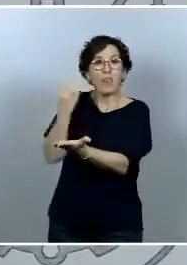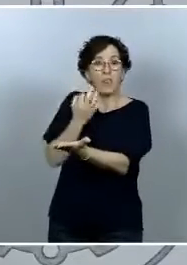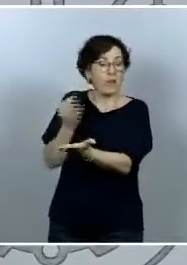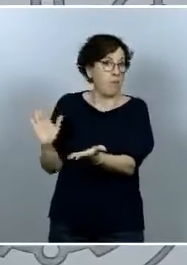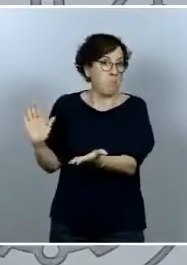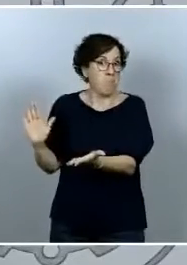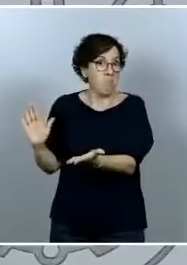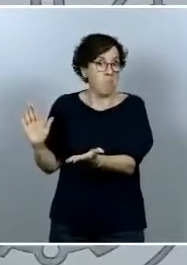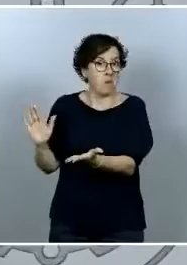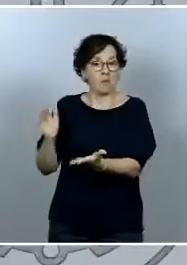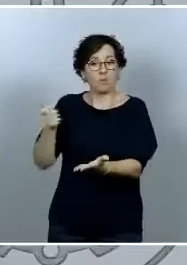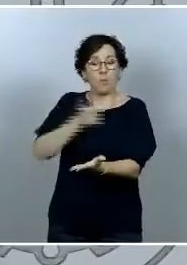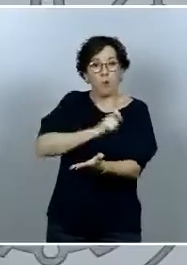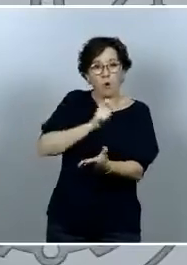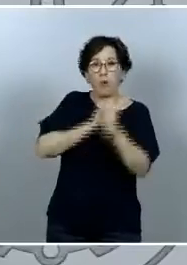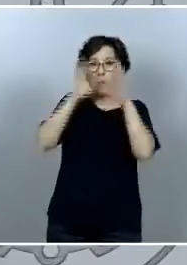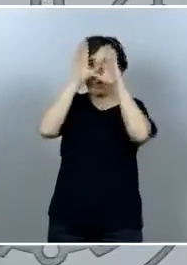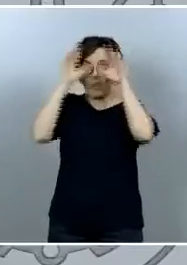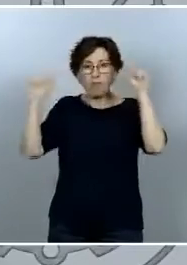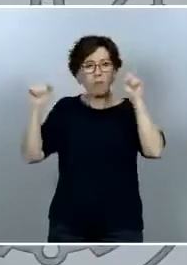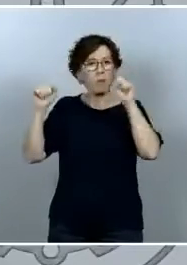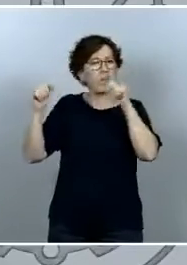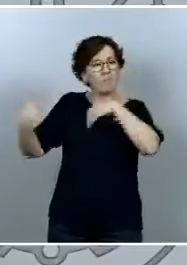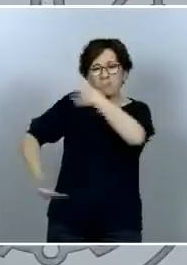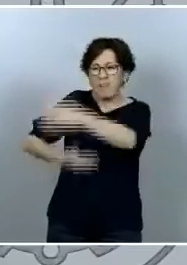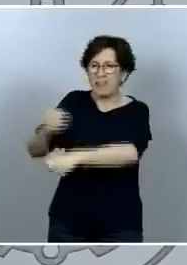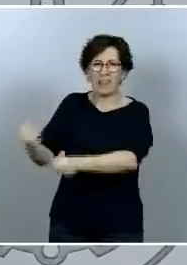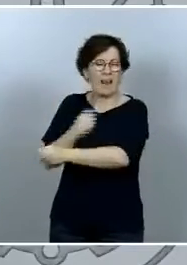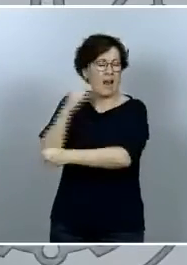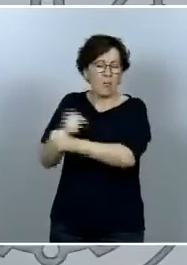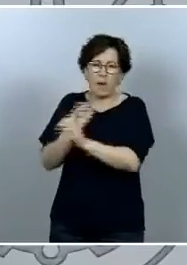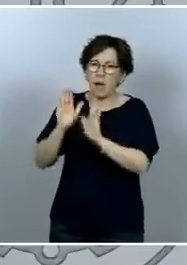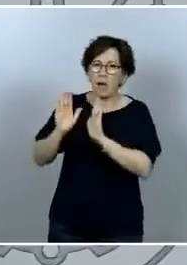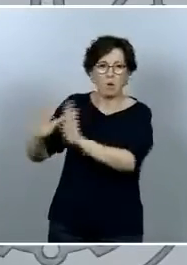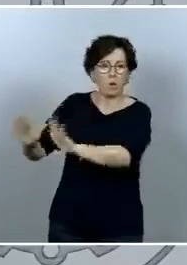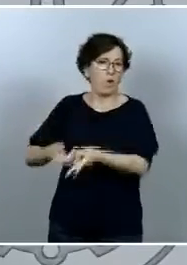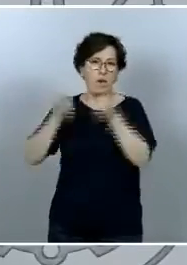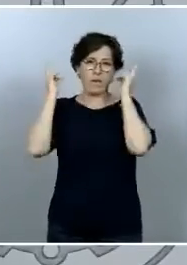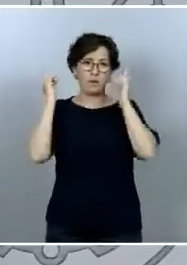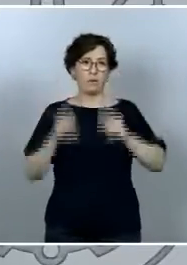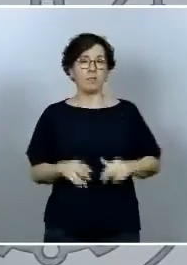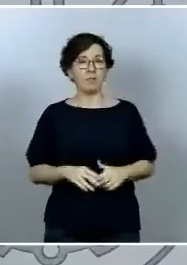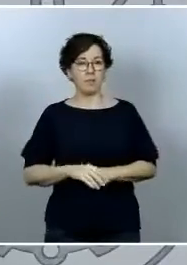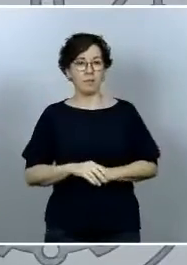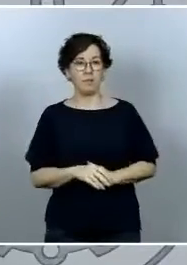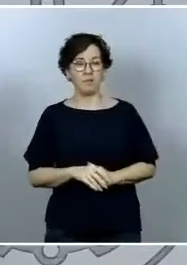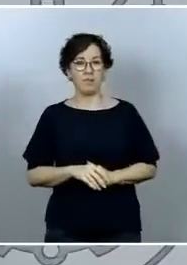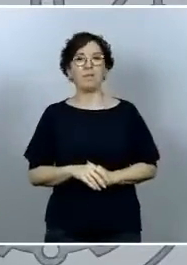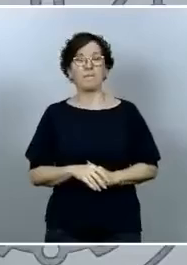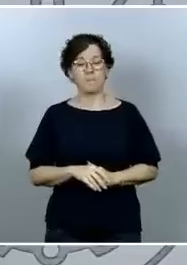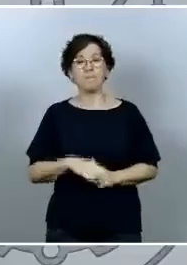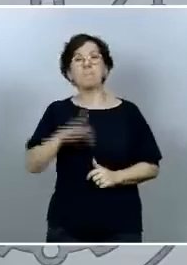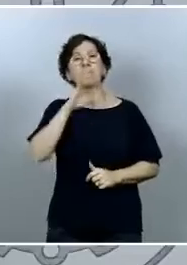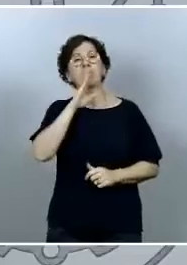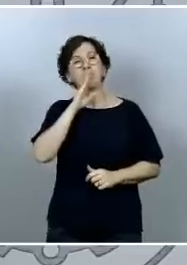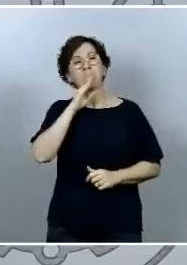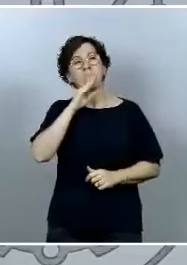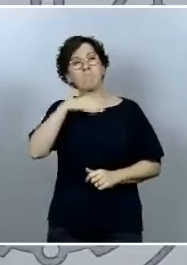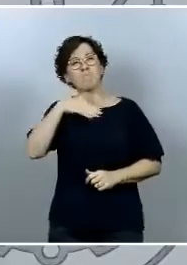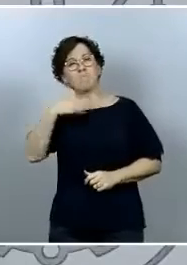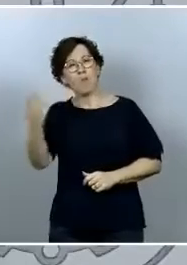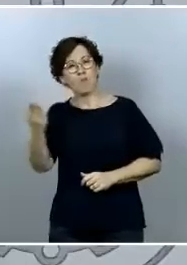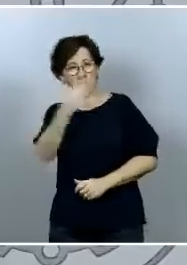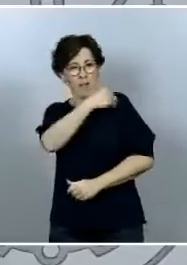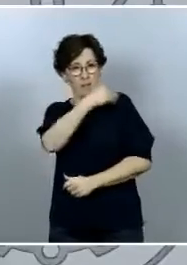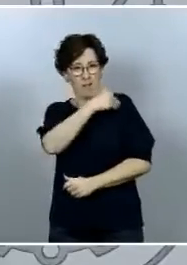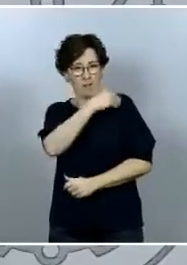fuerzas de seguridad han podido desarrollarlo con todo tipo de libertad en relación con la otra cuestión que me planteaba